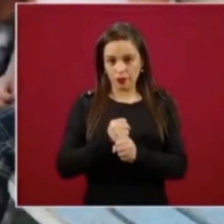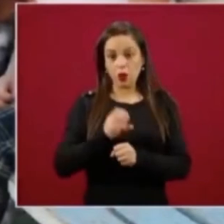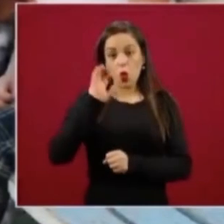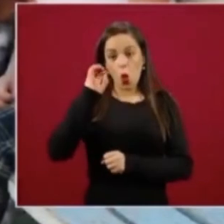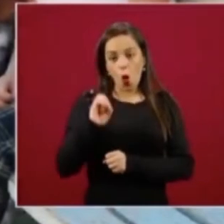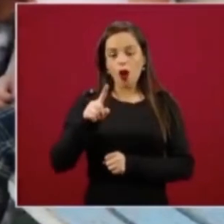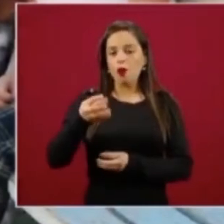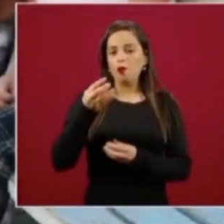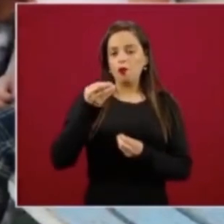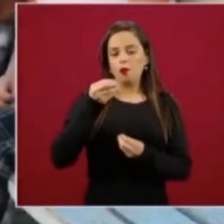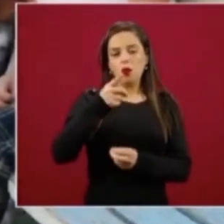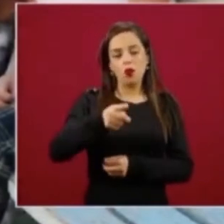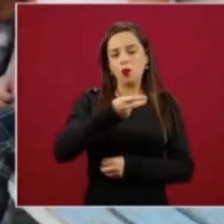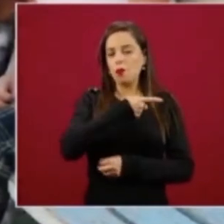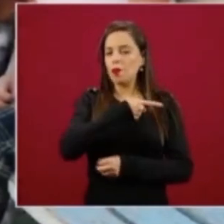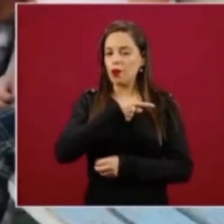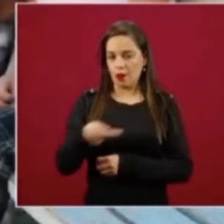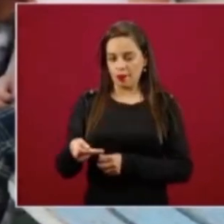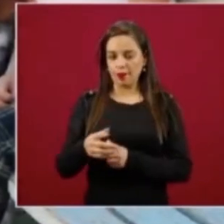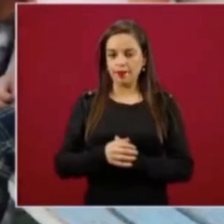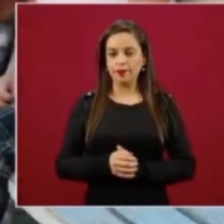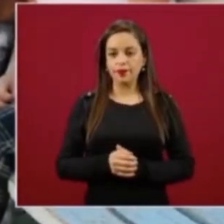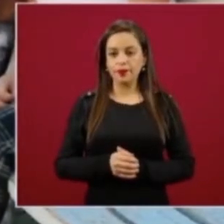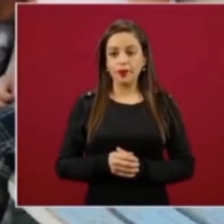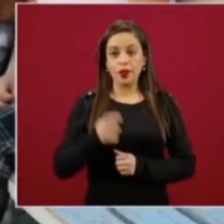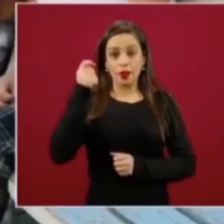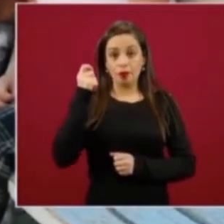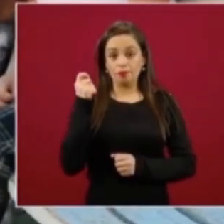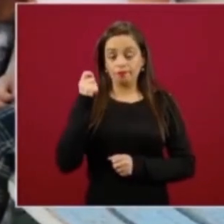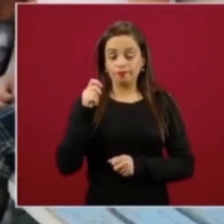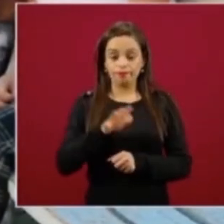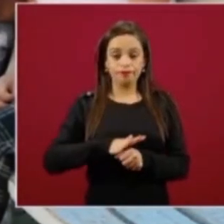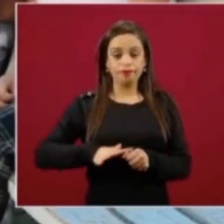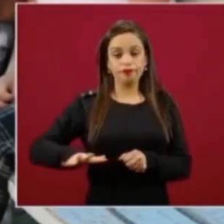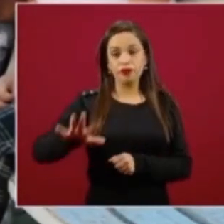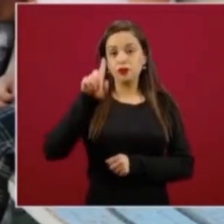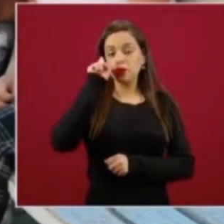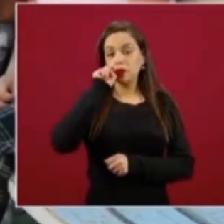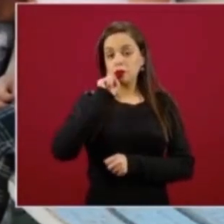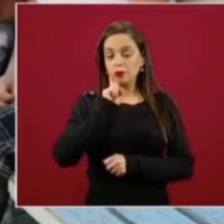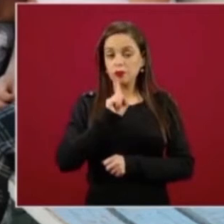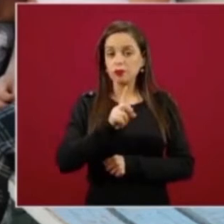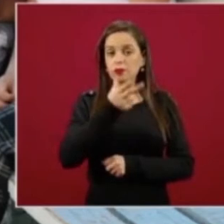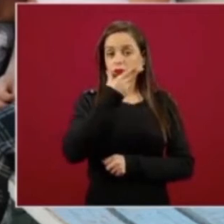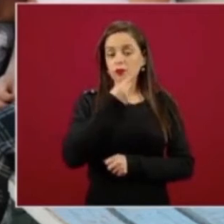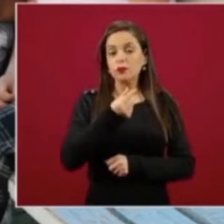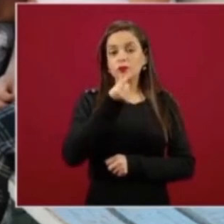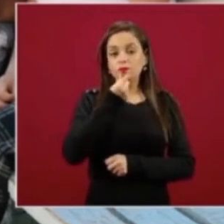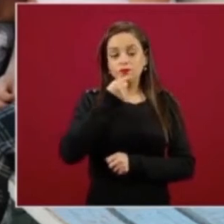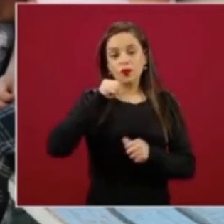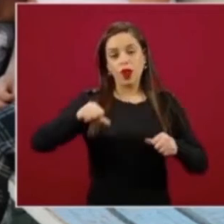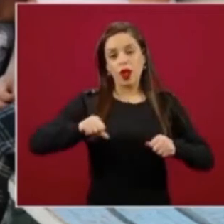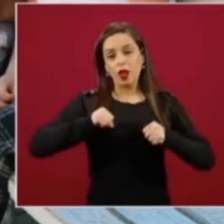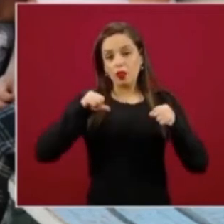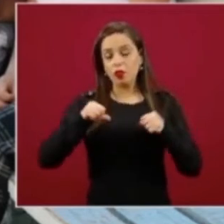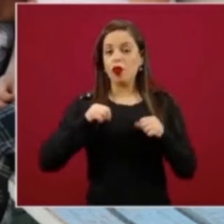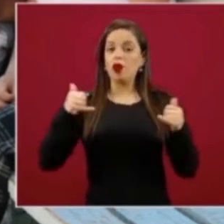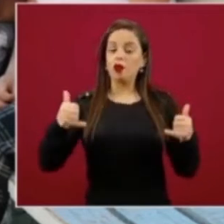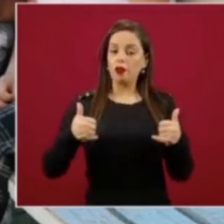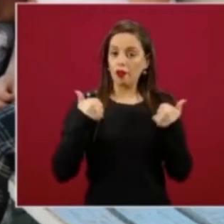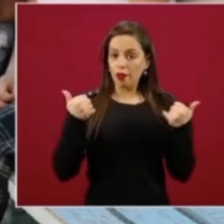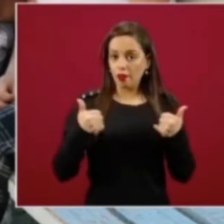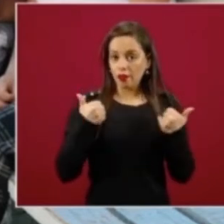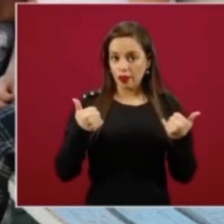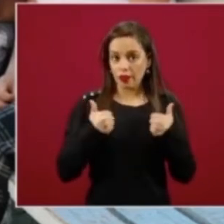universal para todos los niños y las niñas, adolescentes y los jóvenes. Para ellos